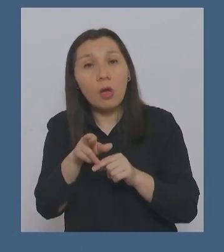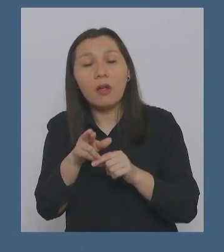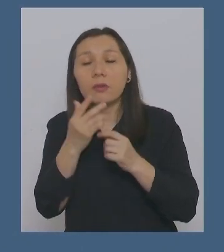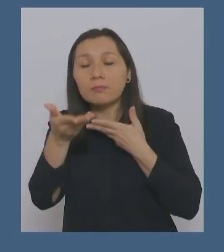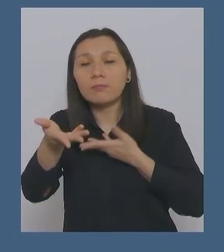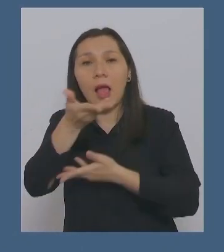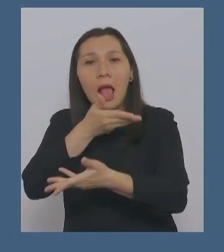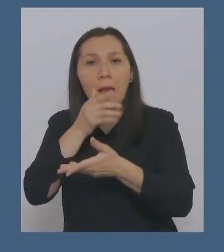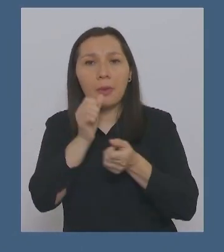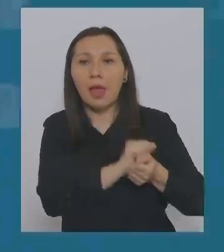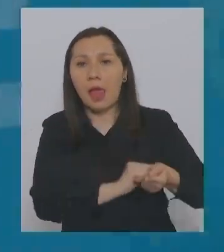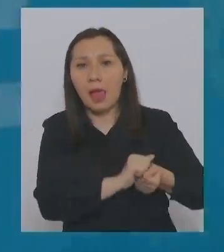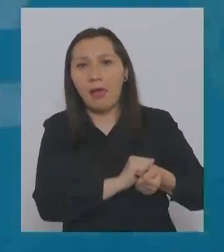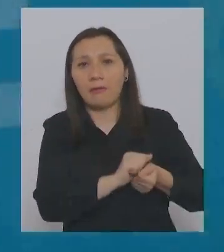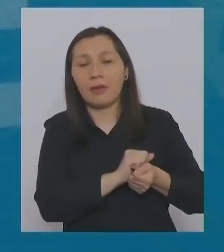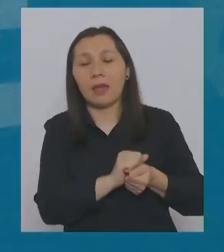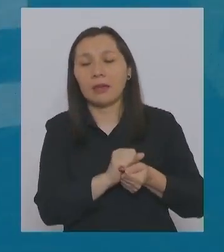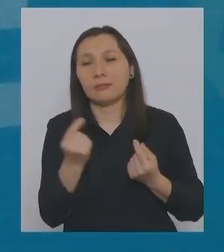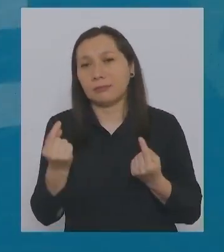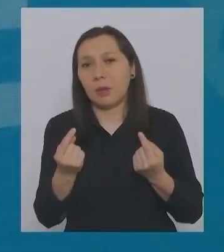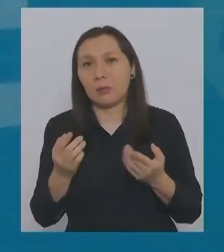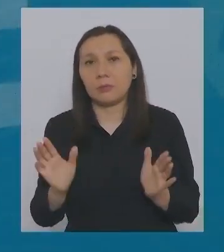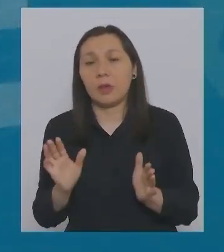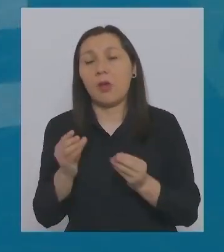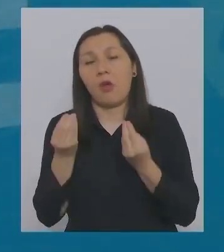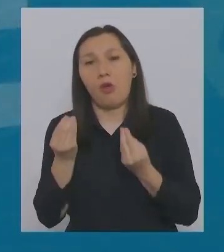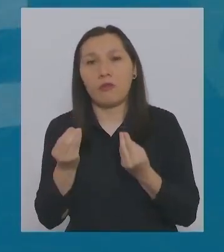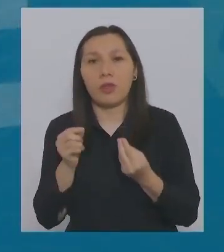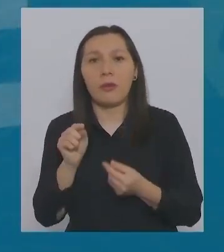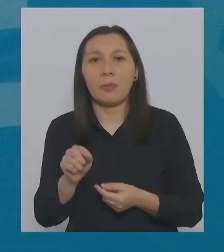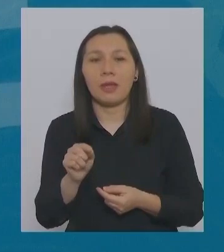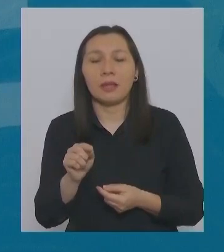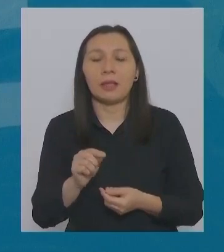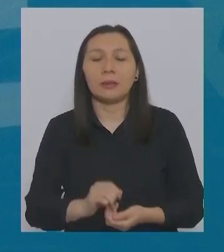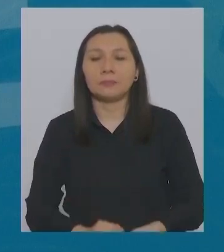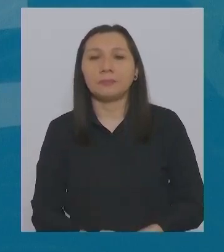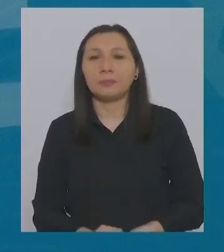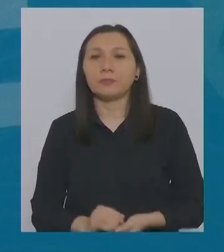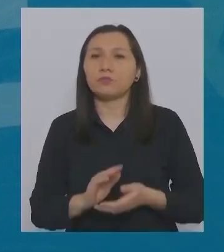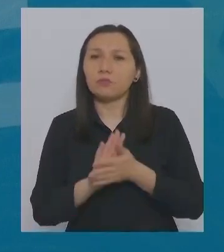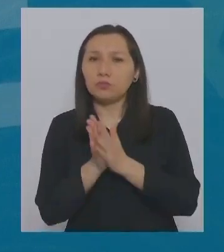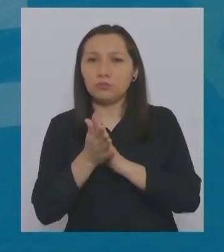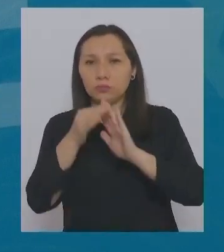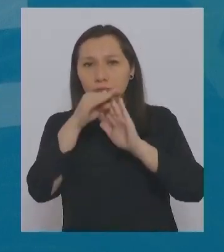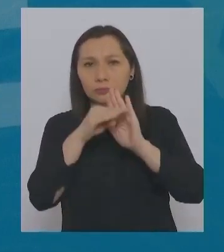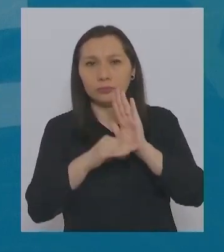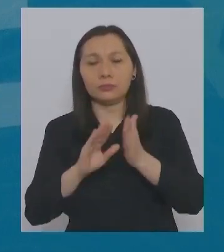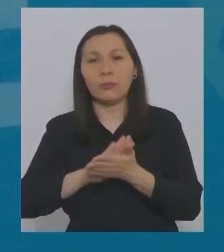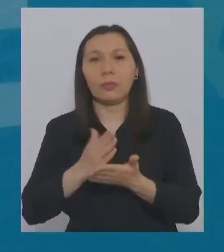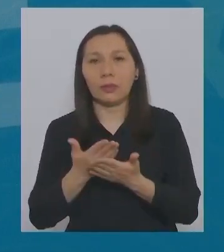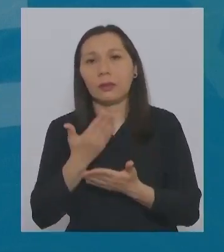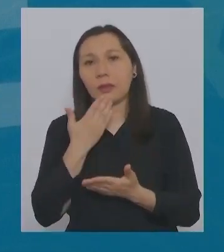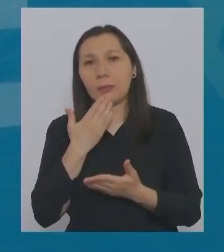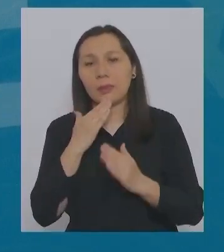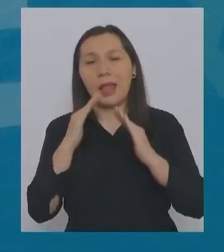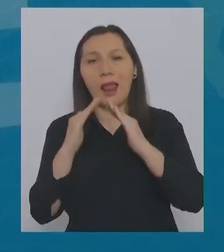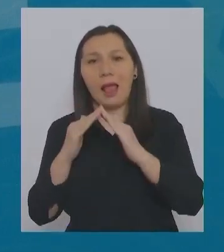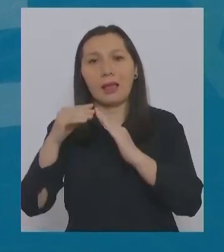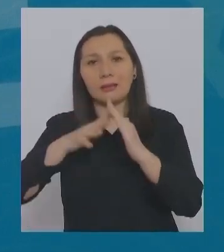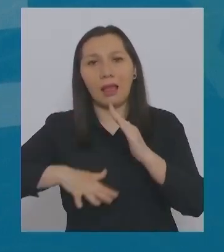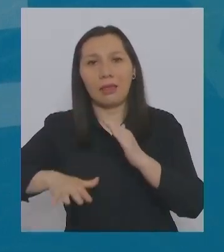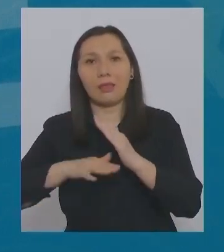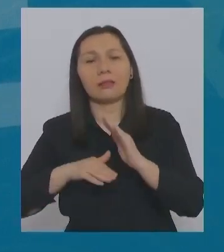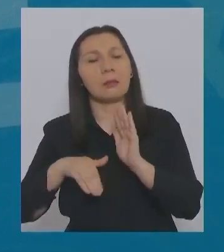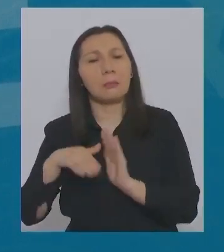lavarla. Y, obviamente, mantener todas las medidas sanitarias también dentro de la casa, como hemos